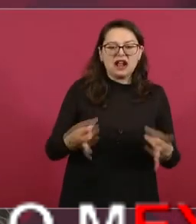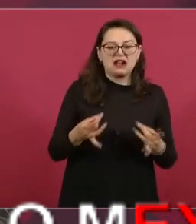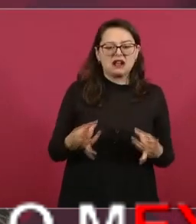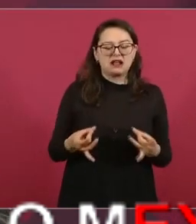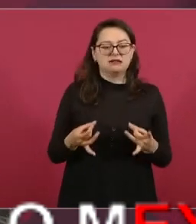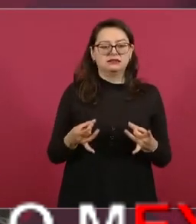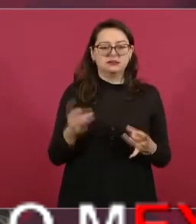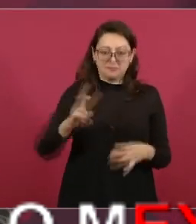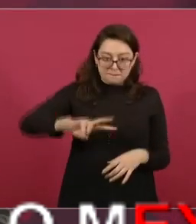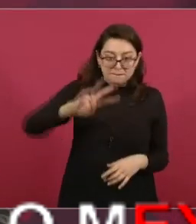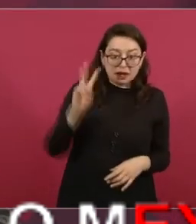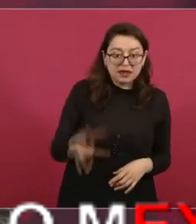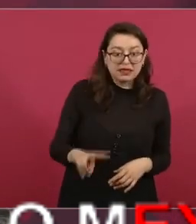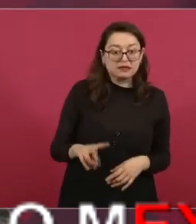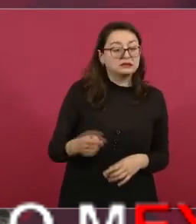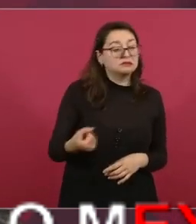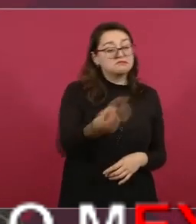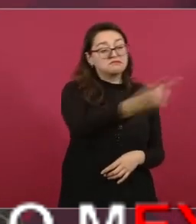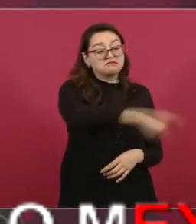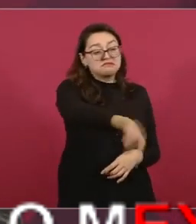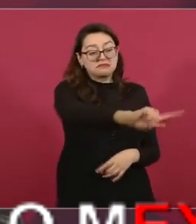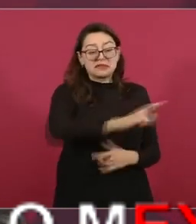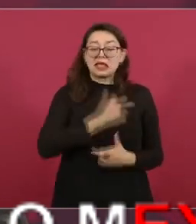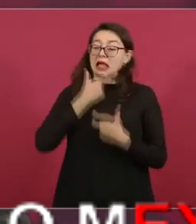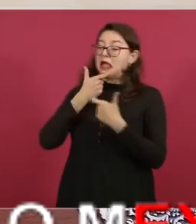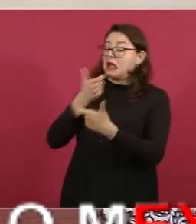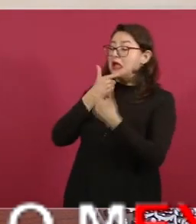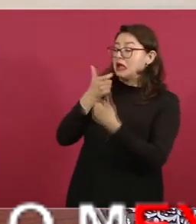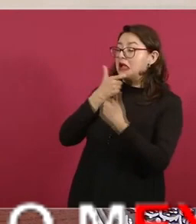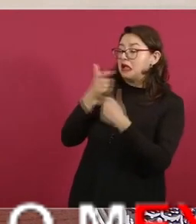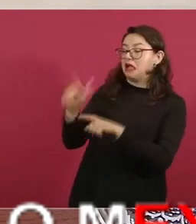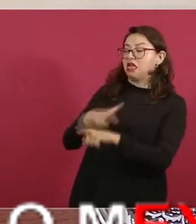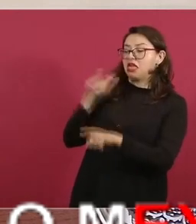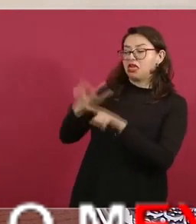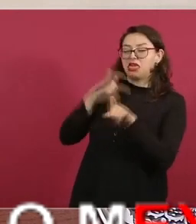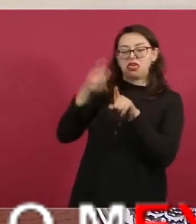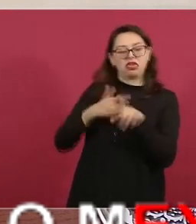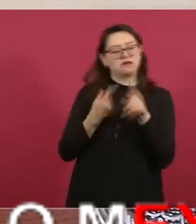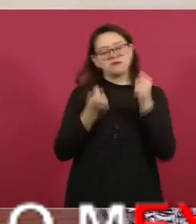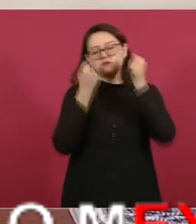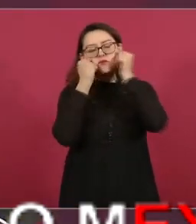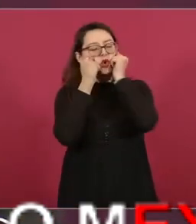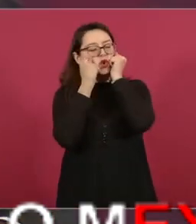se burlen mis adversarios